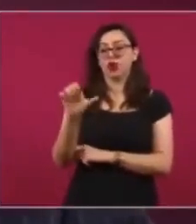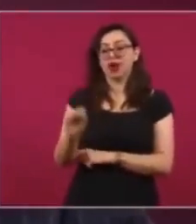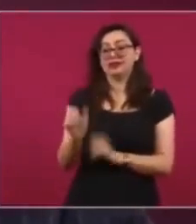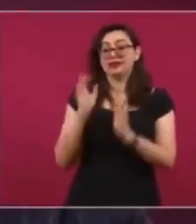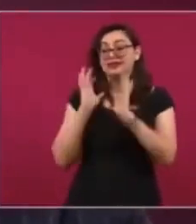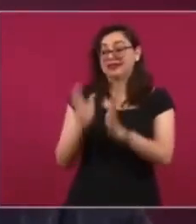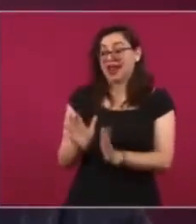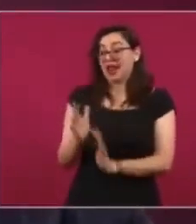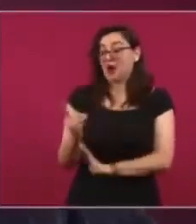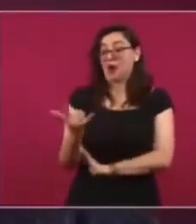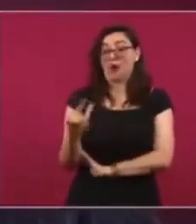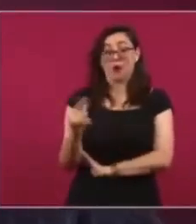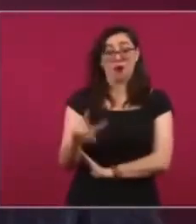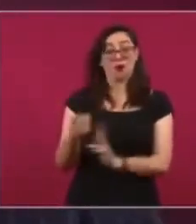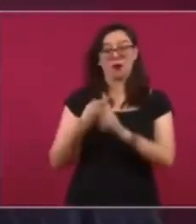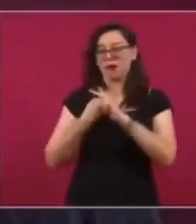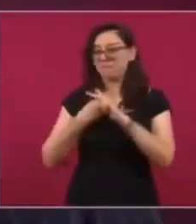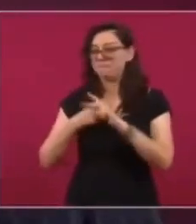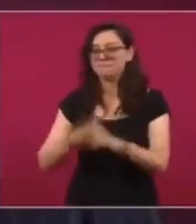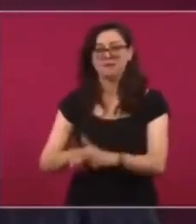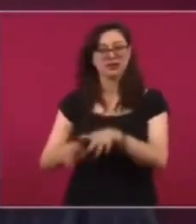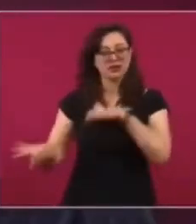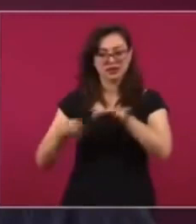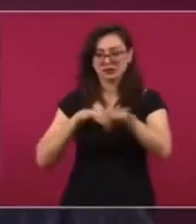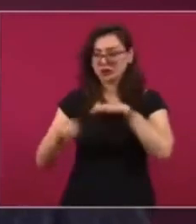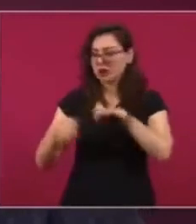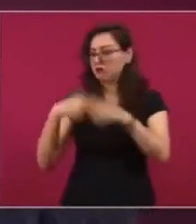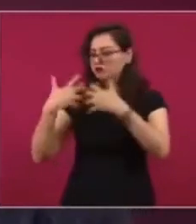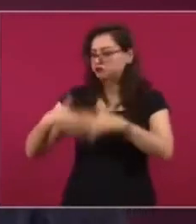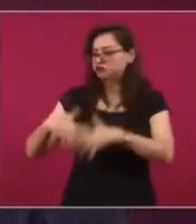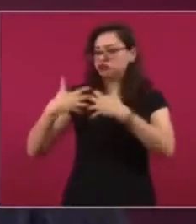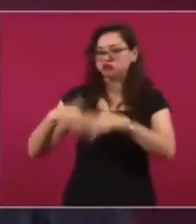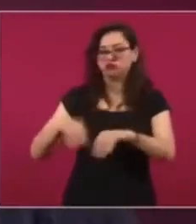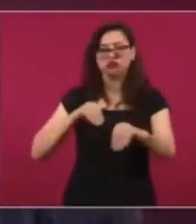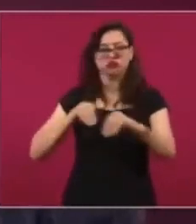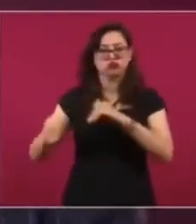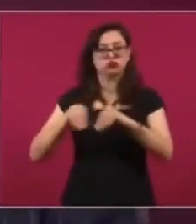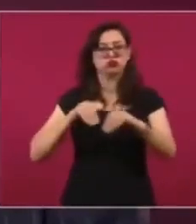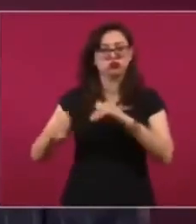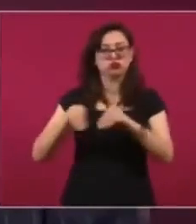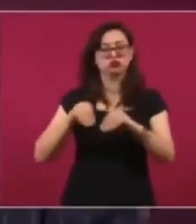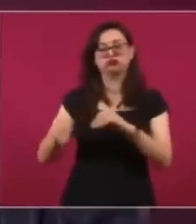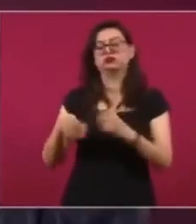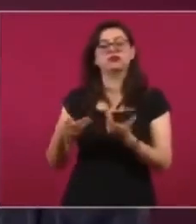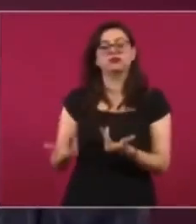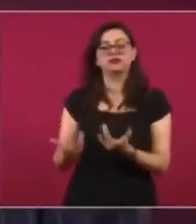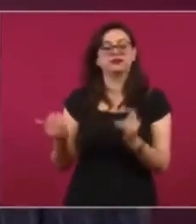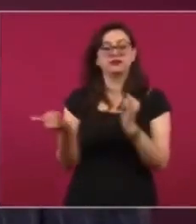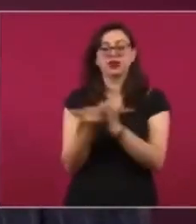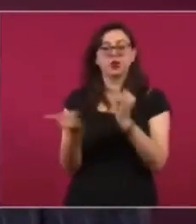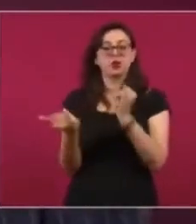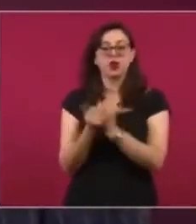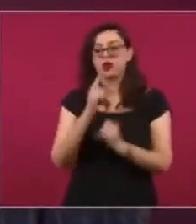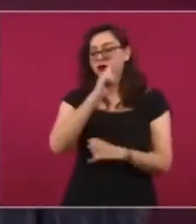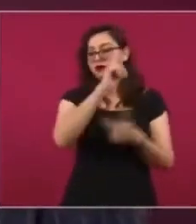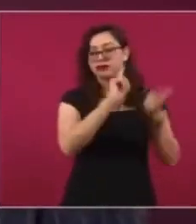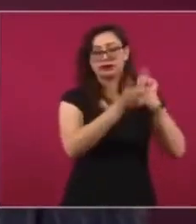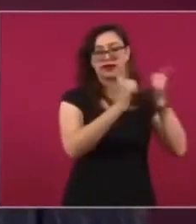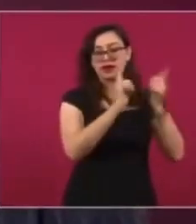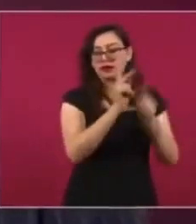Bocas, que igual que la de Deer Park, son 340 mil barriles cada una.